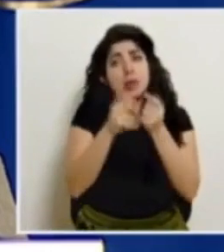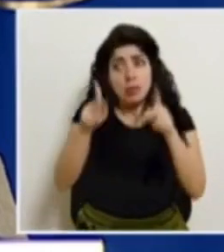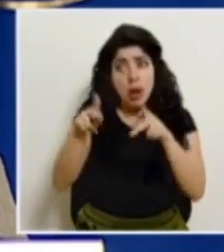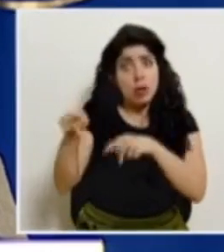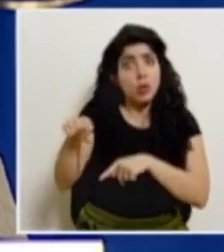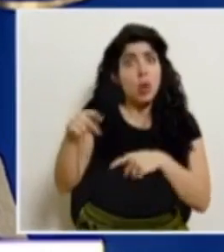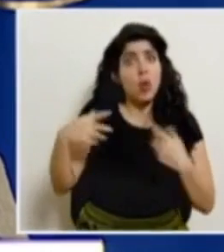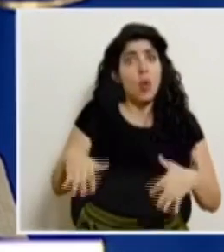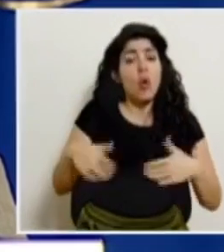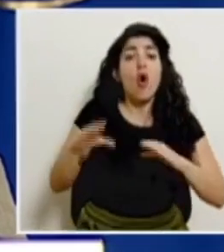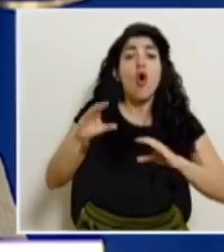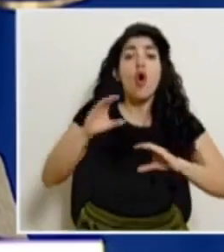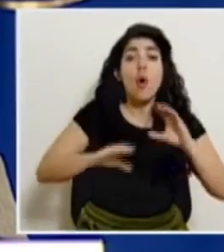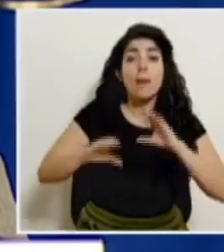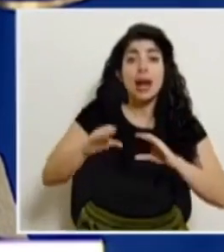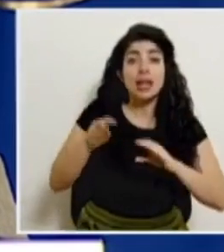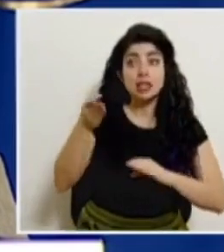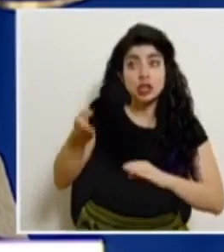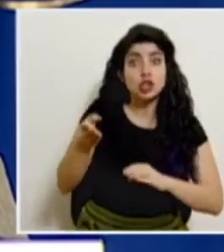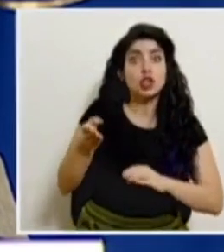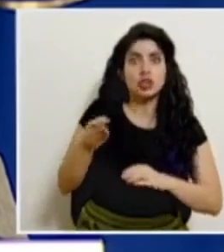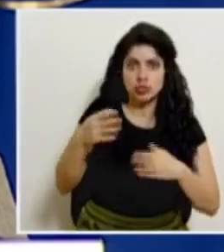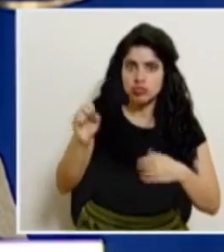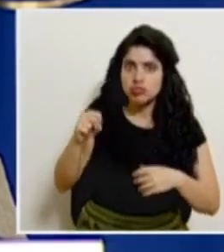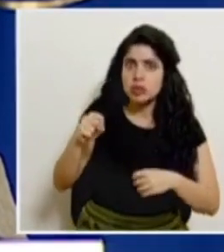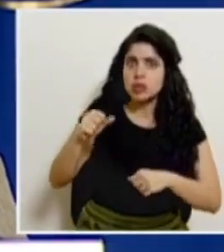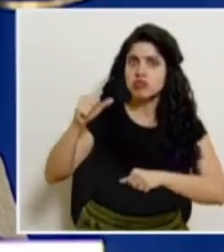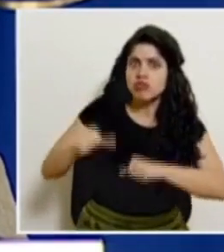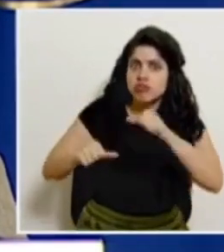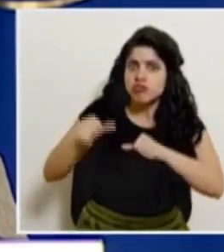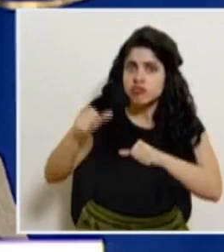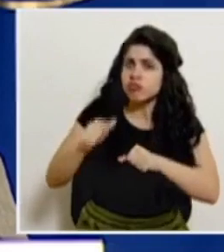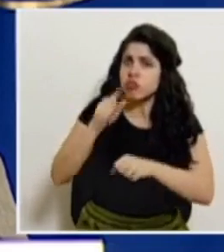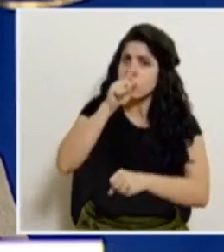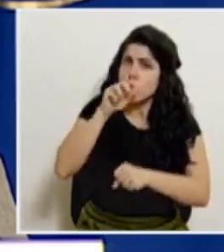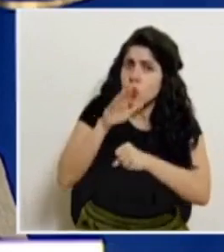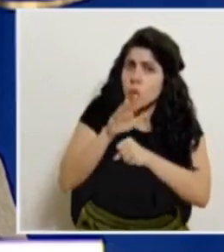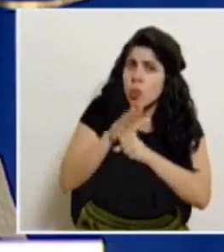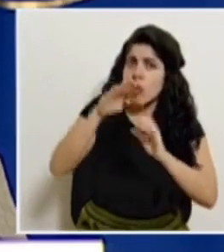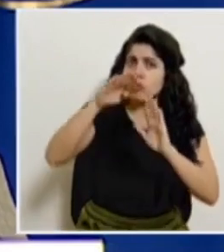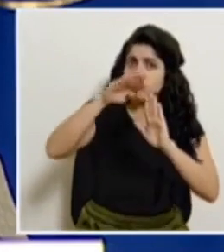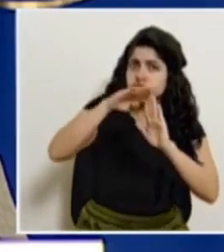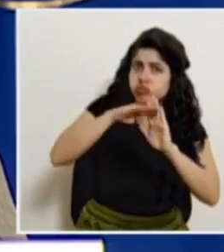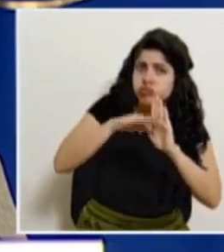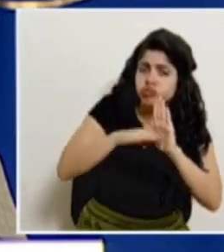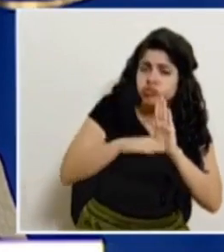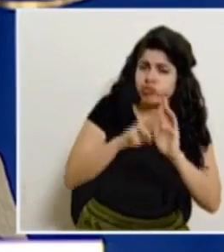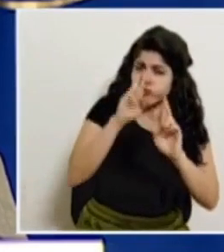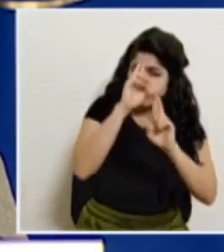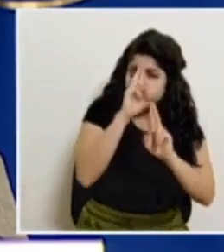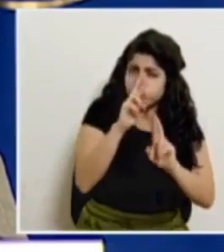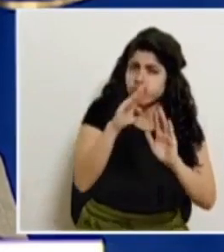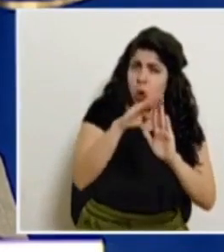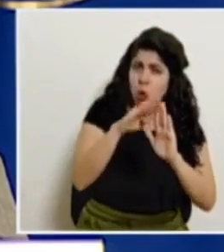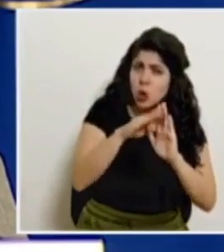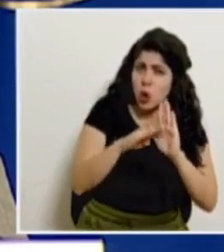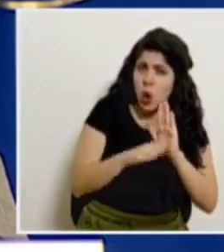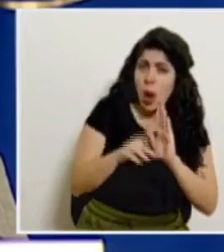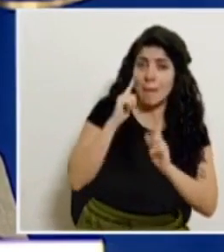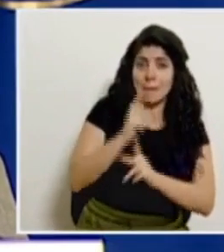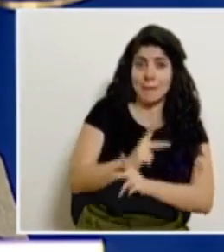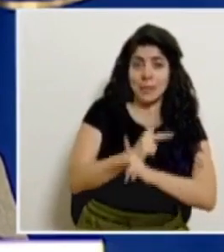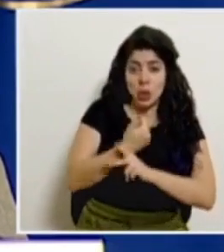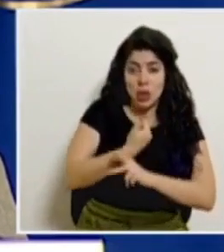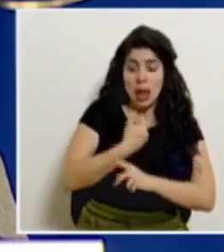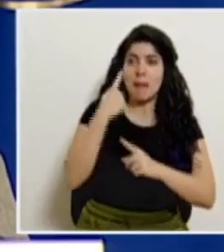gran esfuerzo, a los comerciantes que han hecho un gran esfuerzo para cumplir los lineamientos, los protocolos, para protegernos,